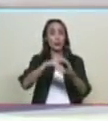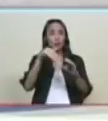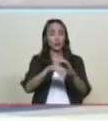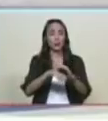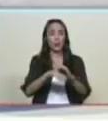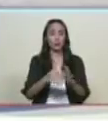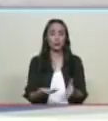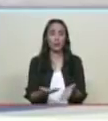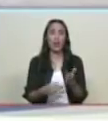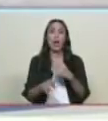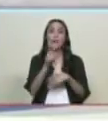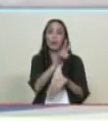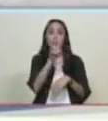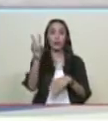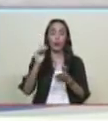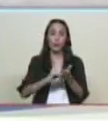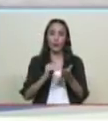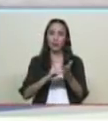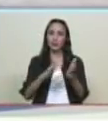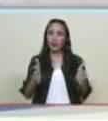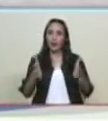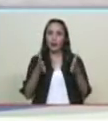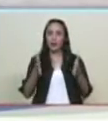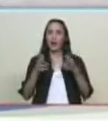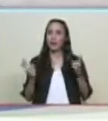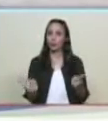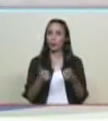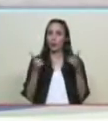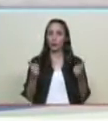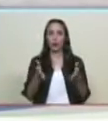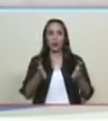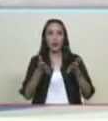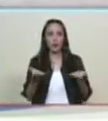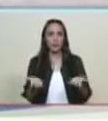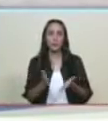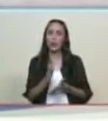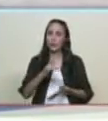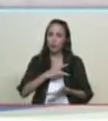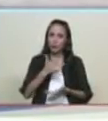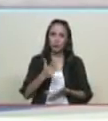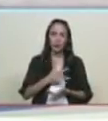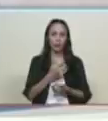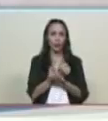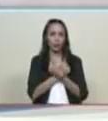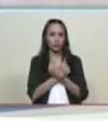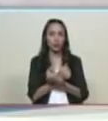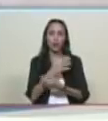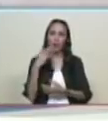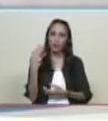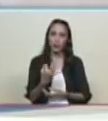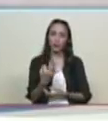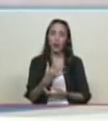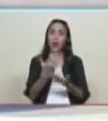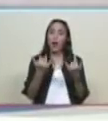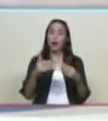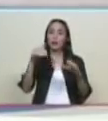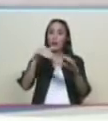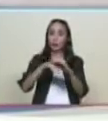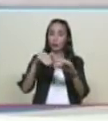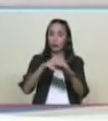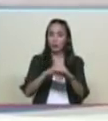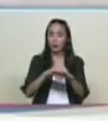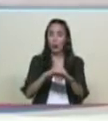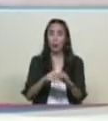22 victorias yo siento en el corazón que vamos a tener uno de los eventos electorales